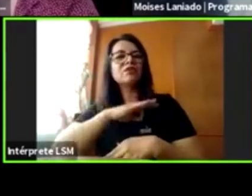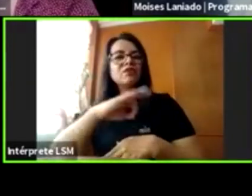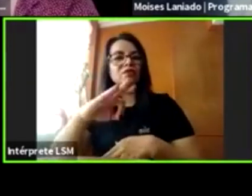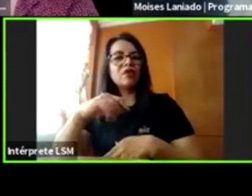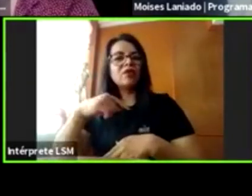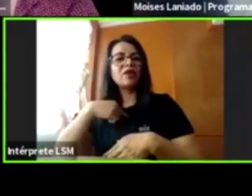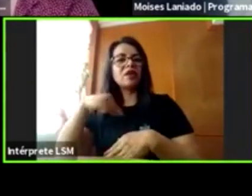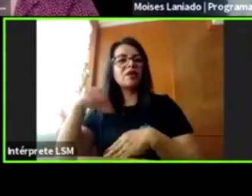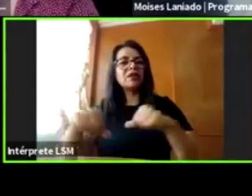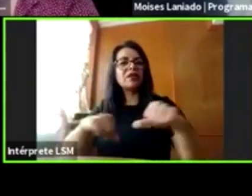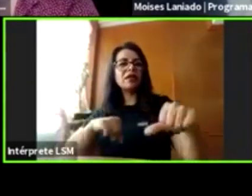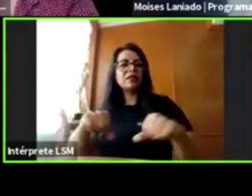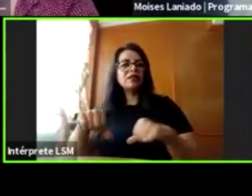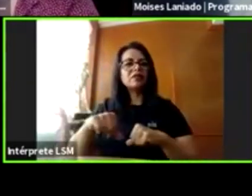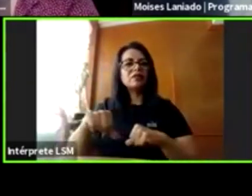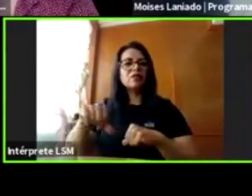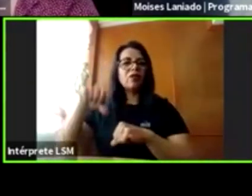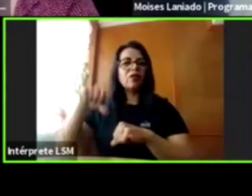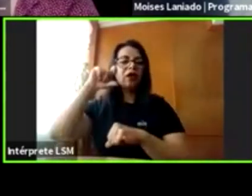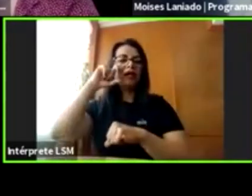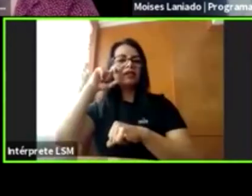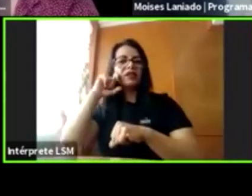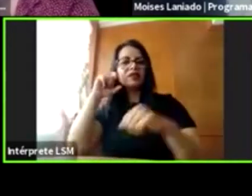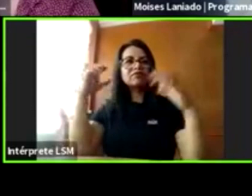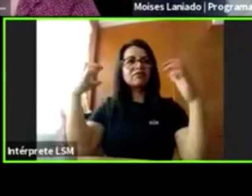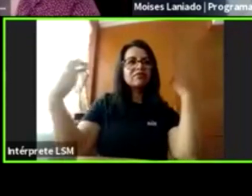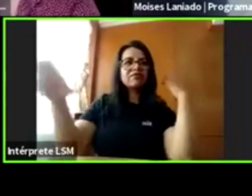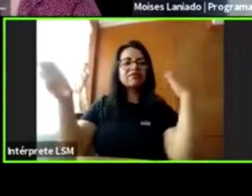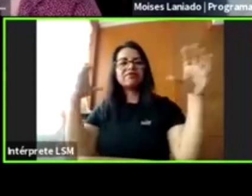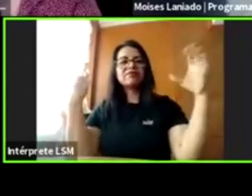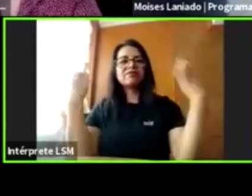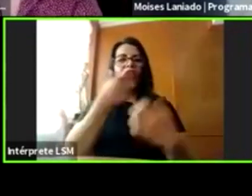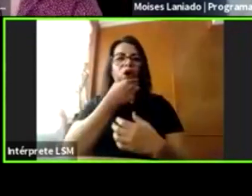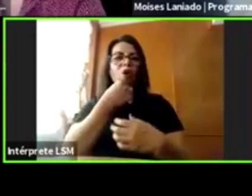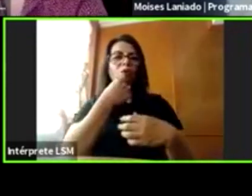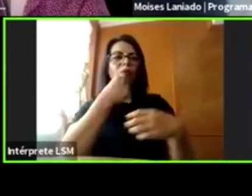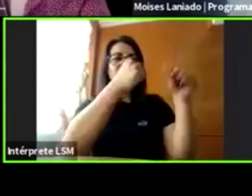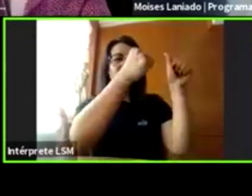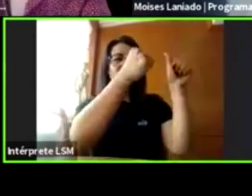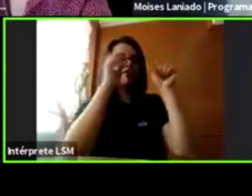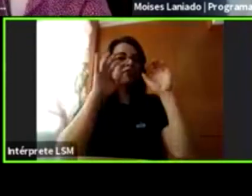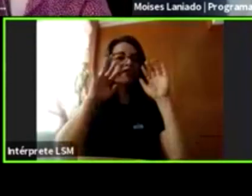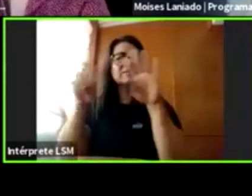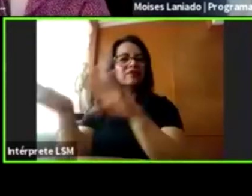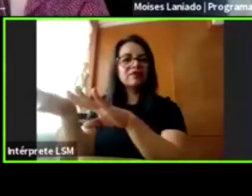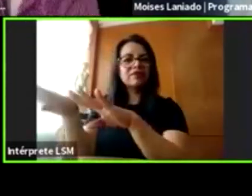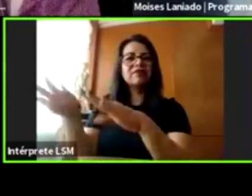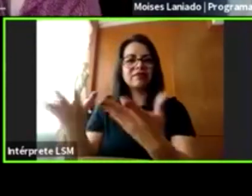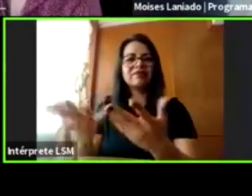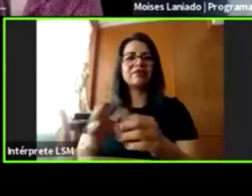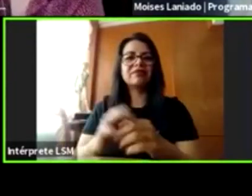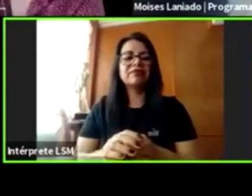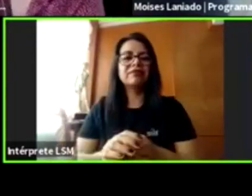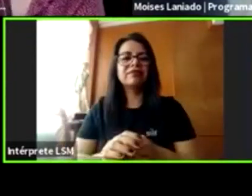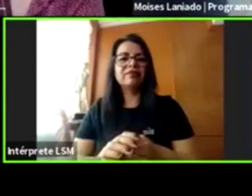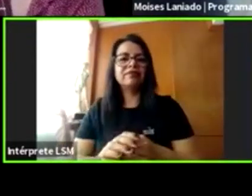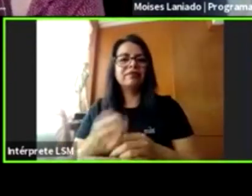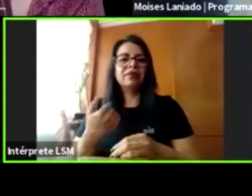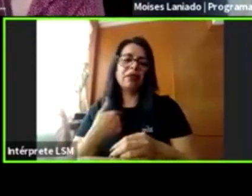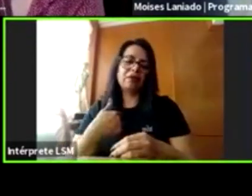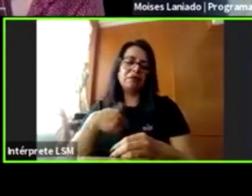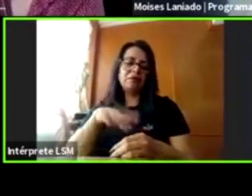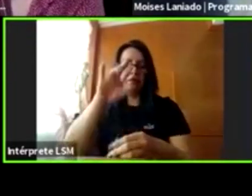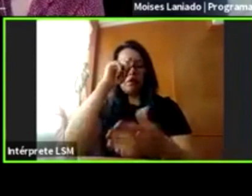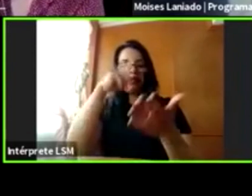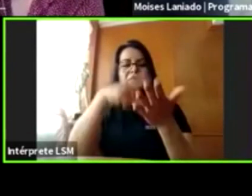demasiado sexual o hipersexualizada. La parte más importante aquí, creo, de mencionar para